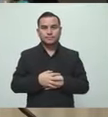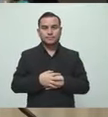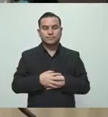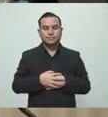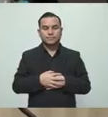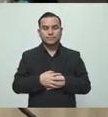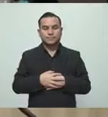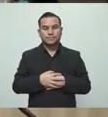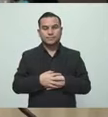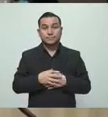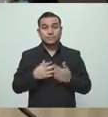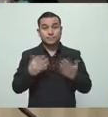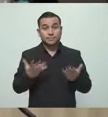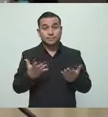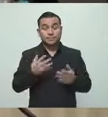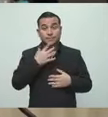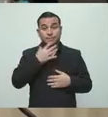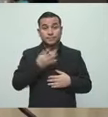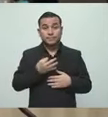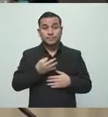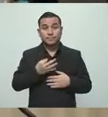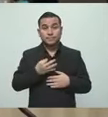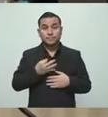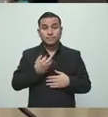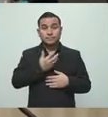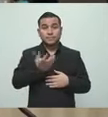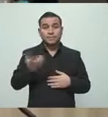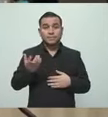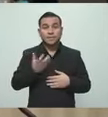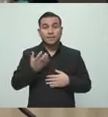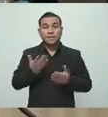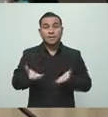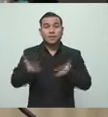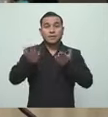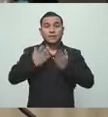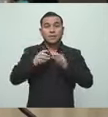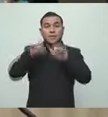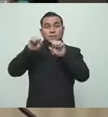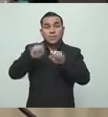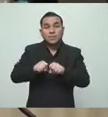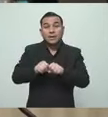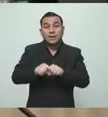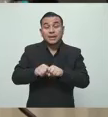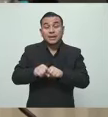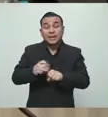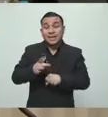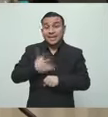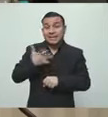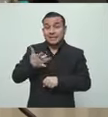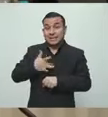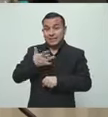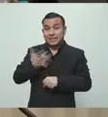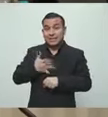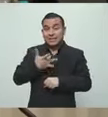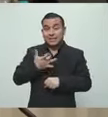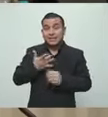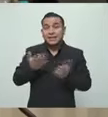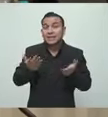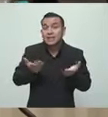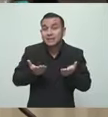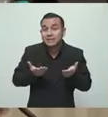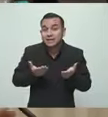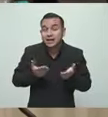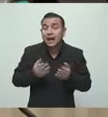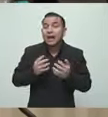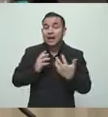Y lo que más nos alegra es poder sentir no solamente la